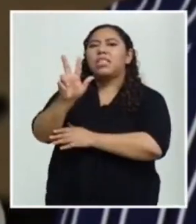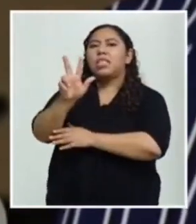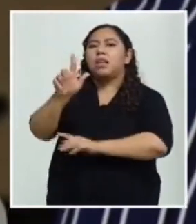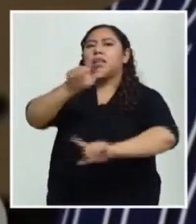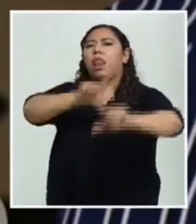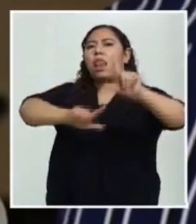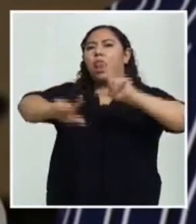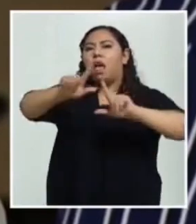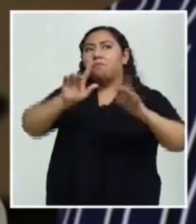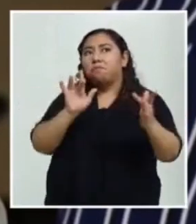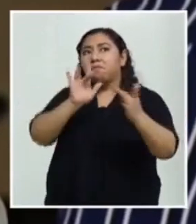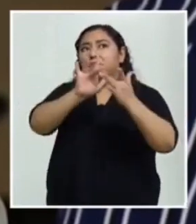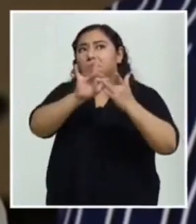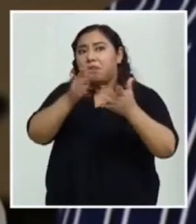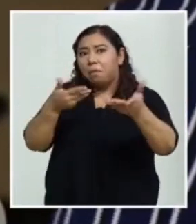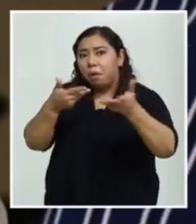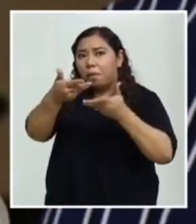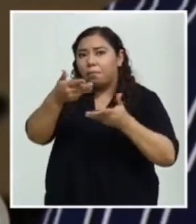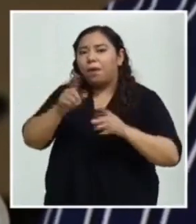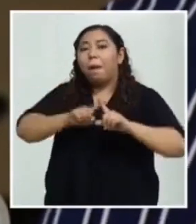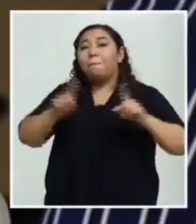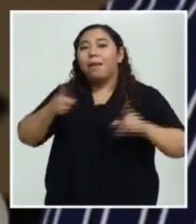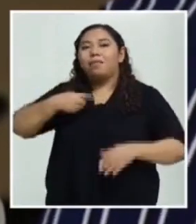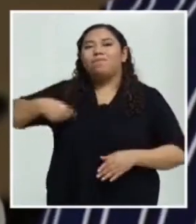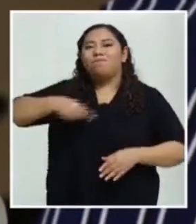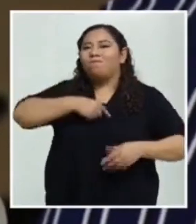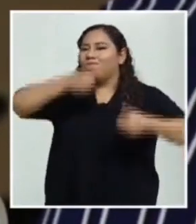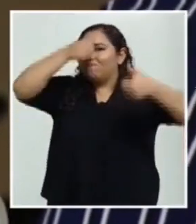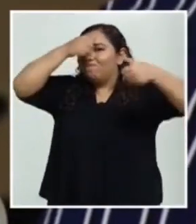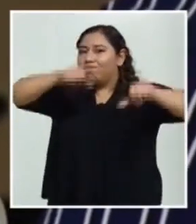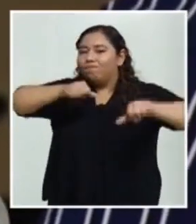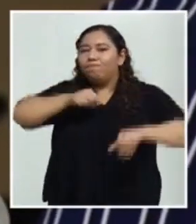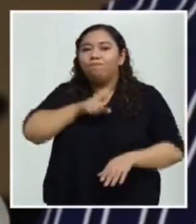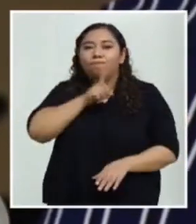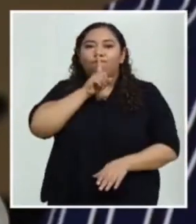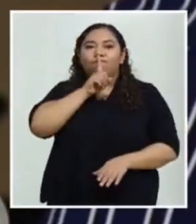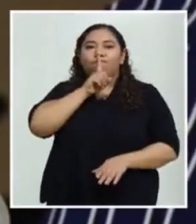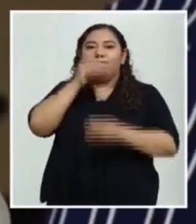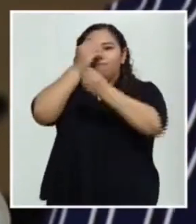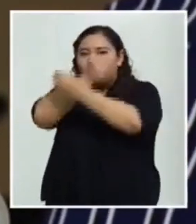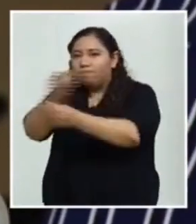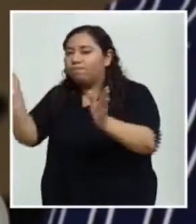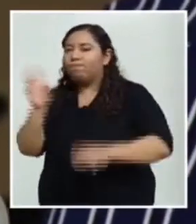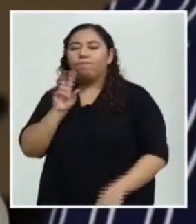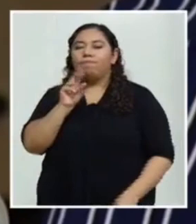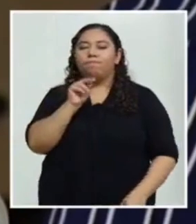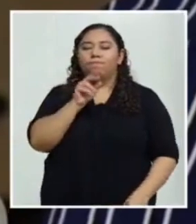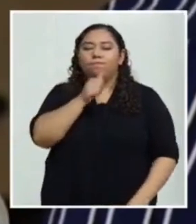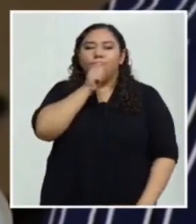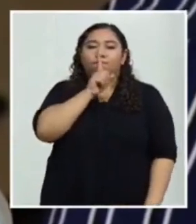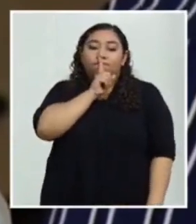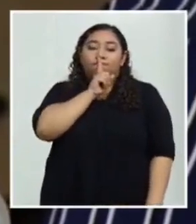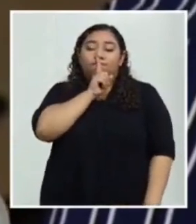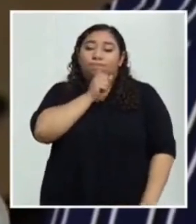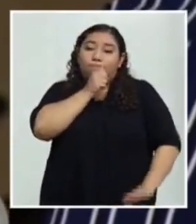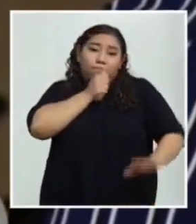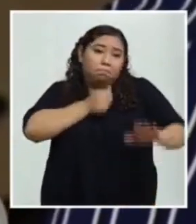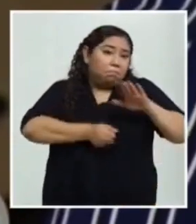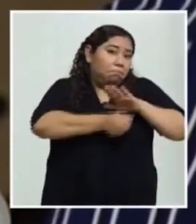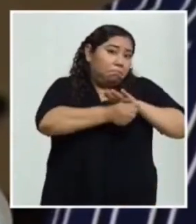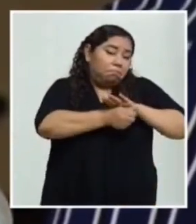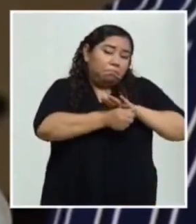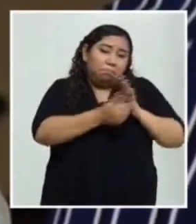acuerdos de confidencialidad que hemos suscrito. No obstante, ratificar que tenemos el recurso,